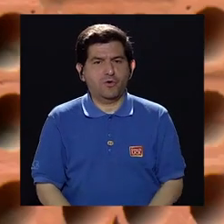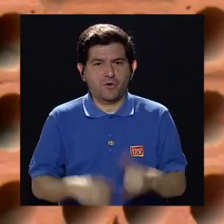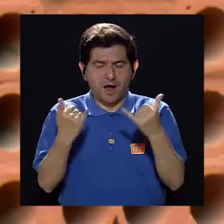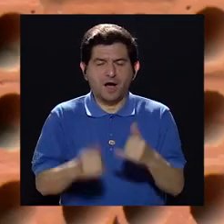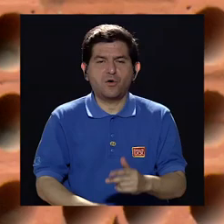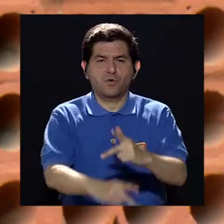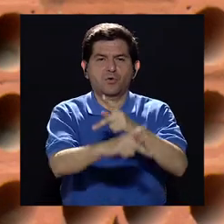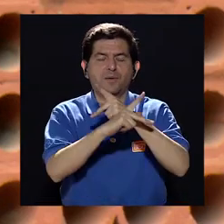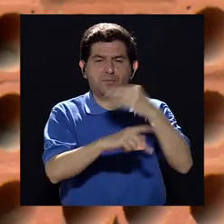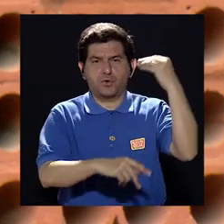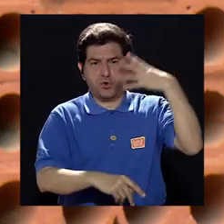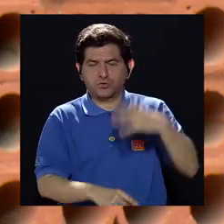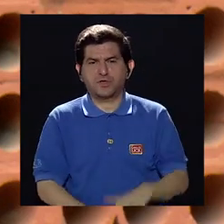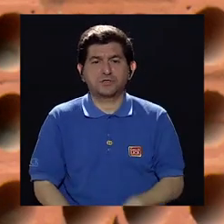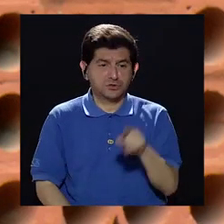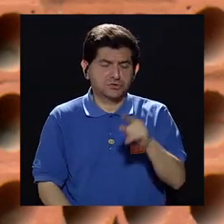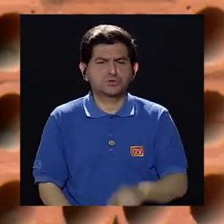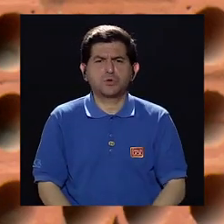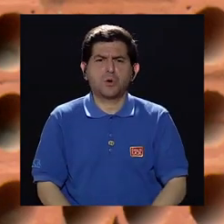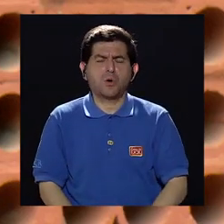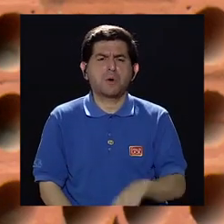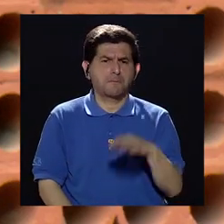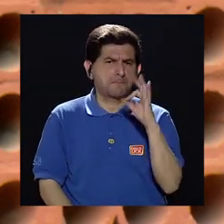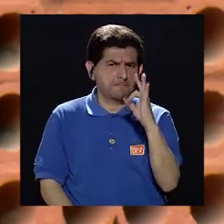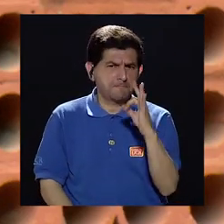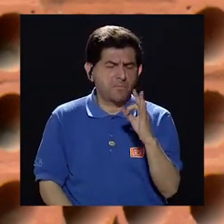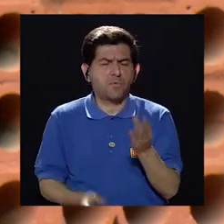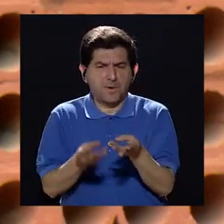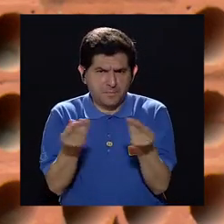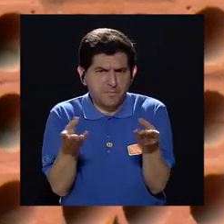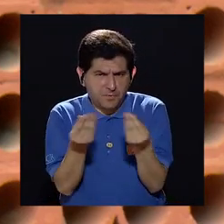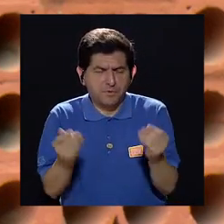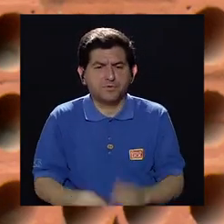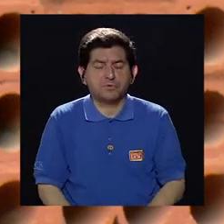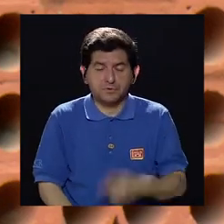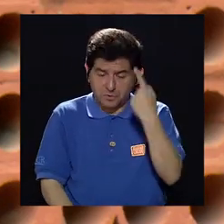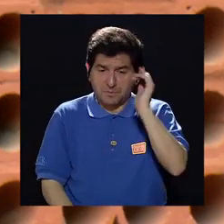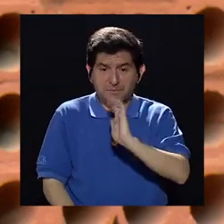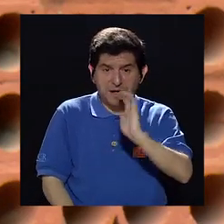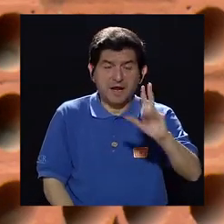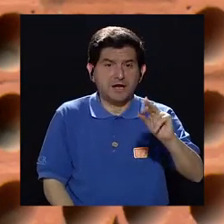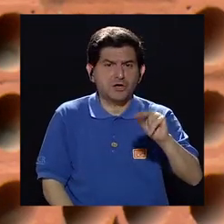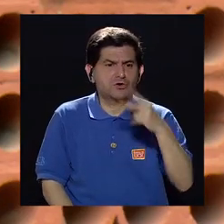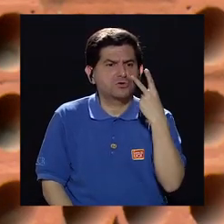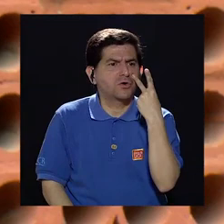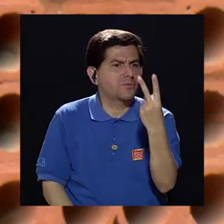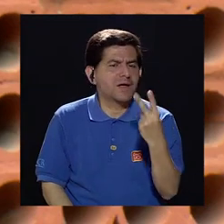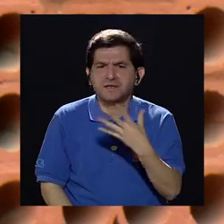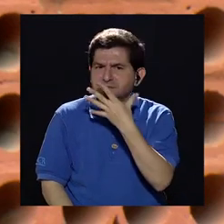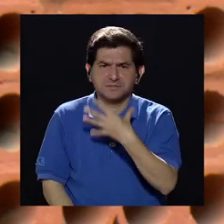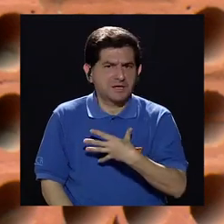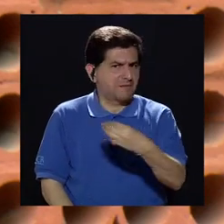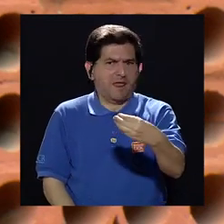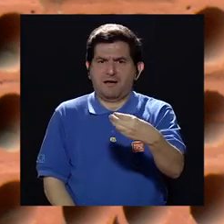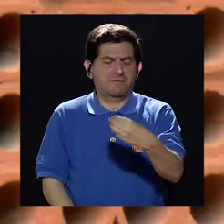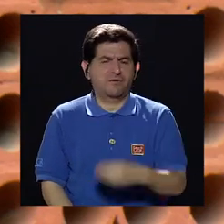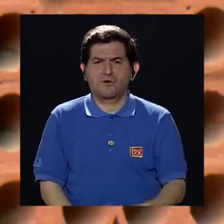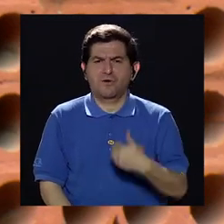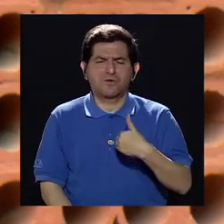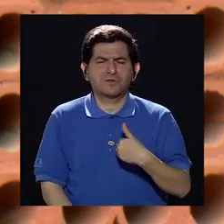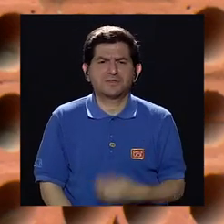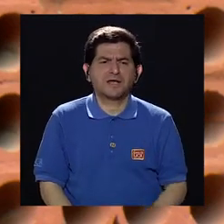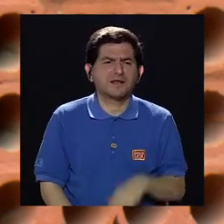los protectores solares son muy estéticos. Incluso los bloqueadores para niños ya no tienen que quedar blanquitos tampoco, tienen